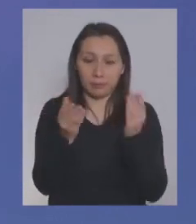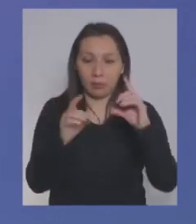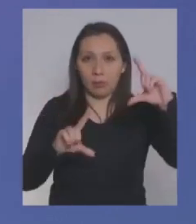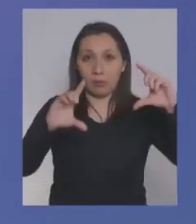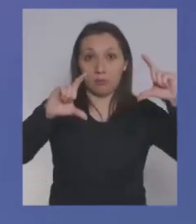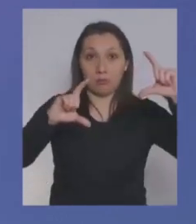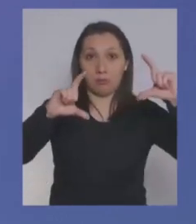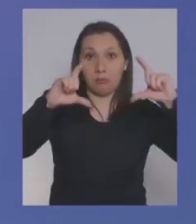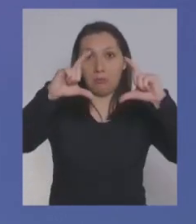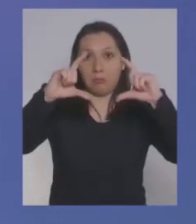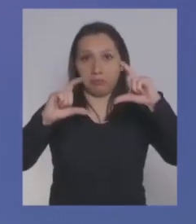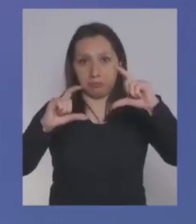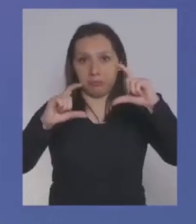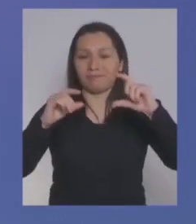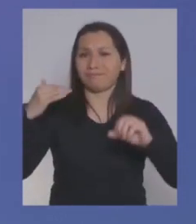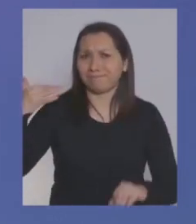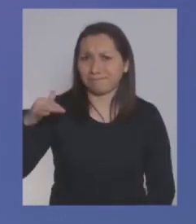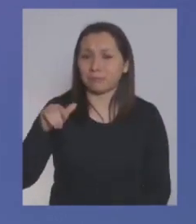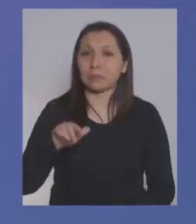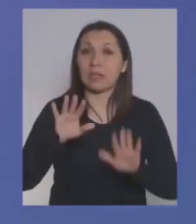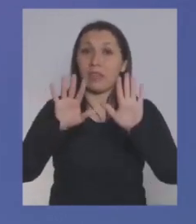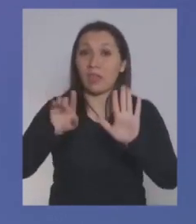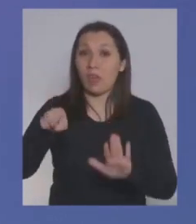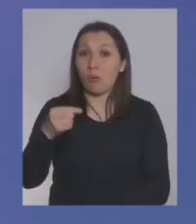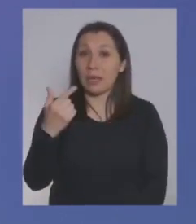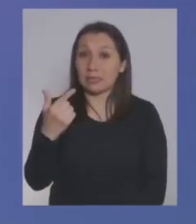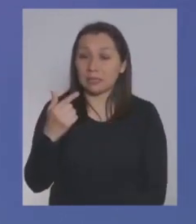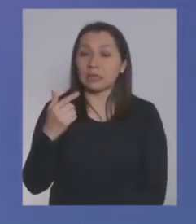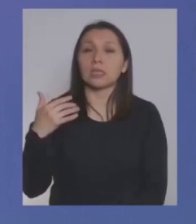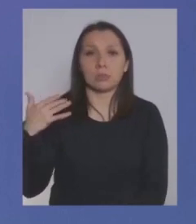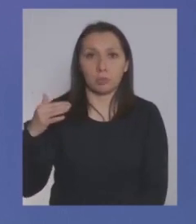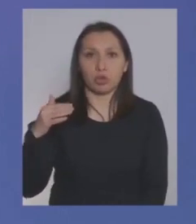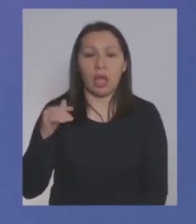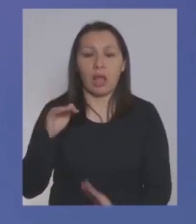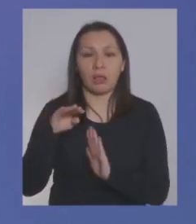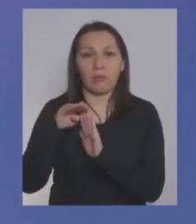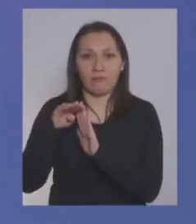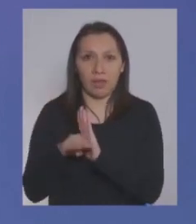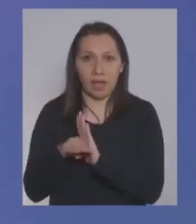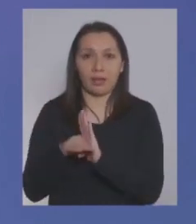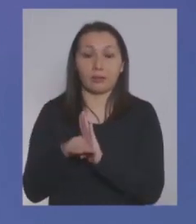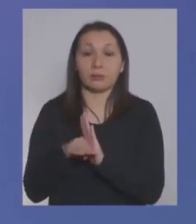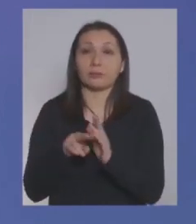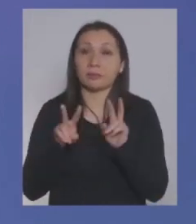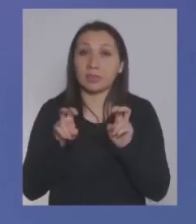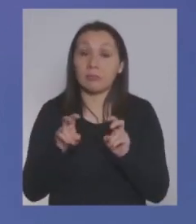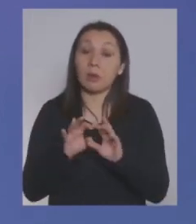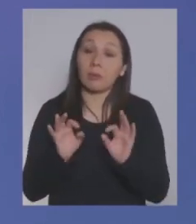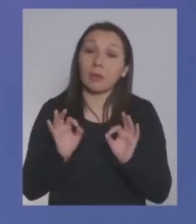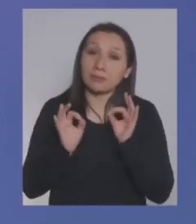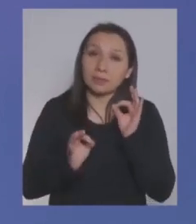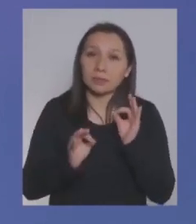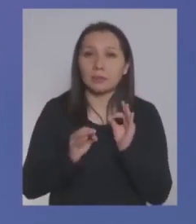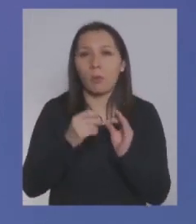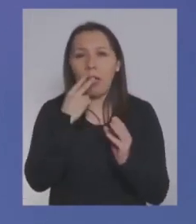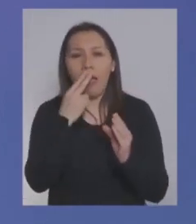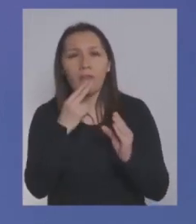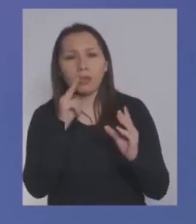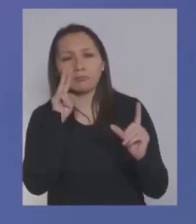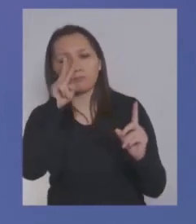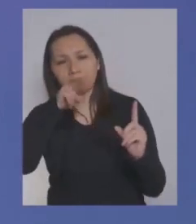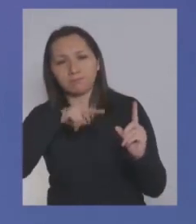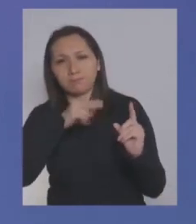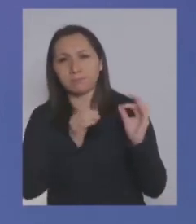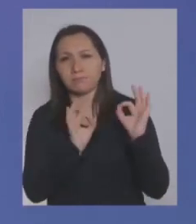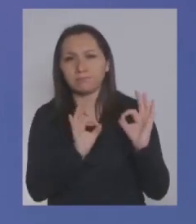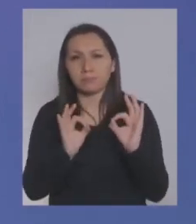caída importante, es una caída significativa. 10,7 es una caída importante. Con todo, la parte más amable o el vaso medio lleno, es